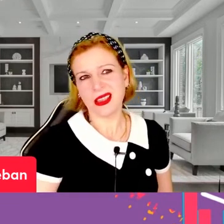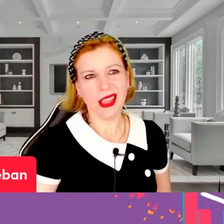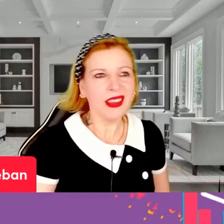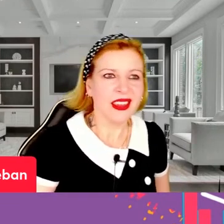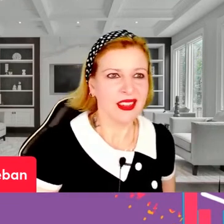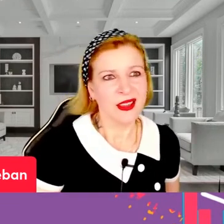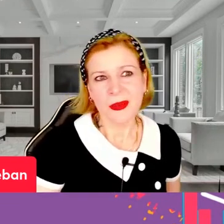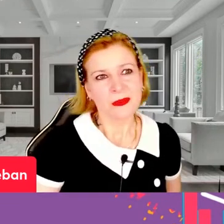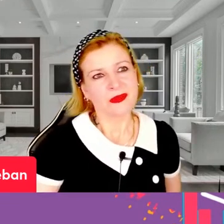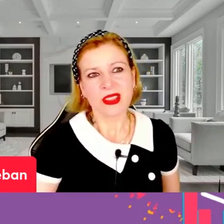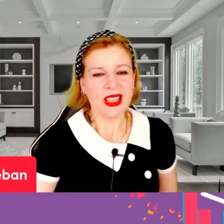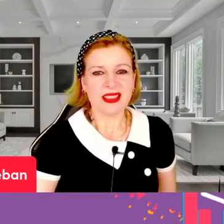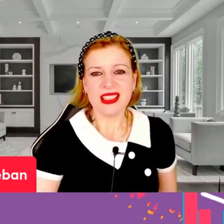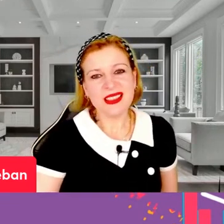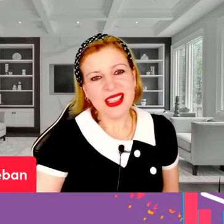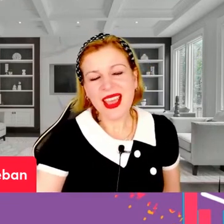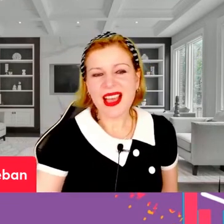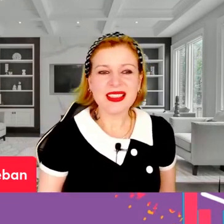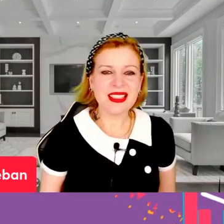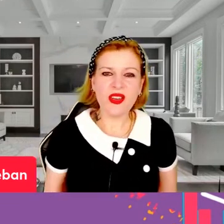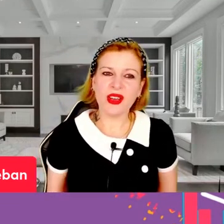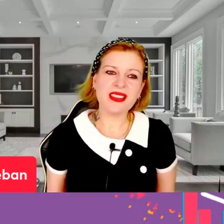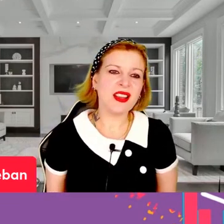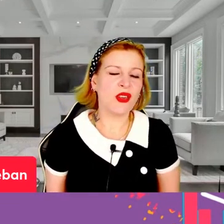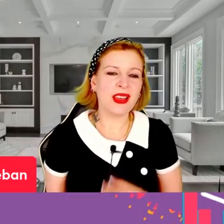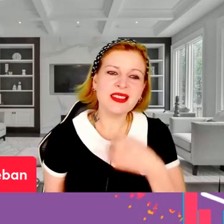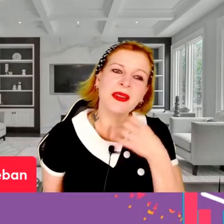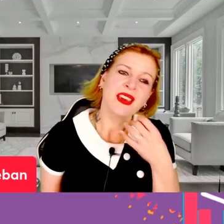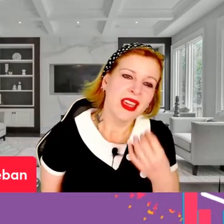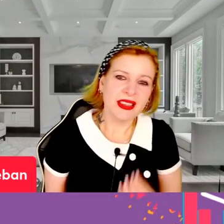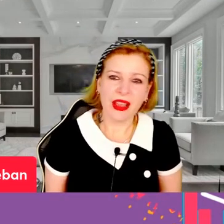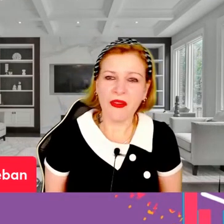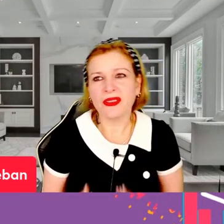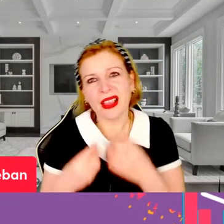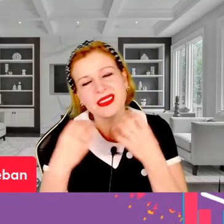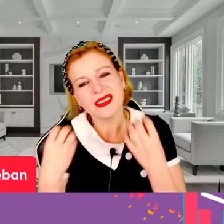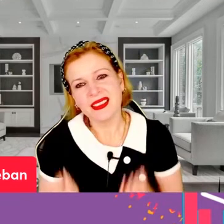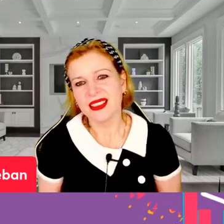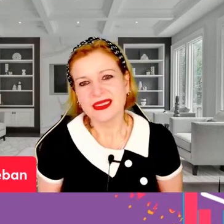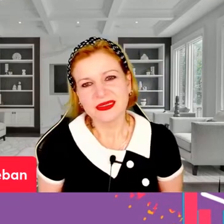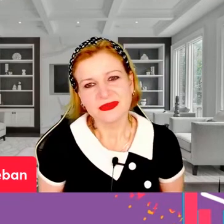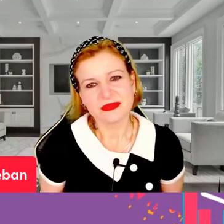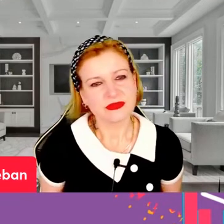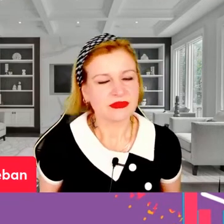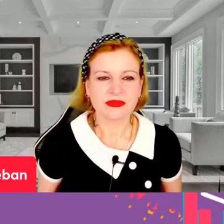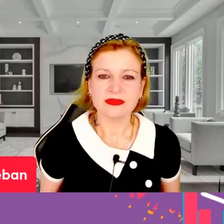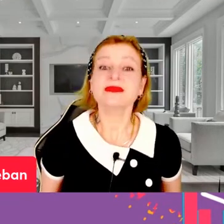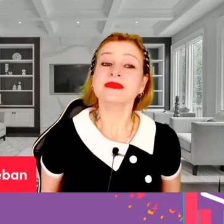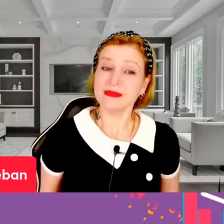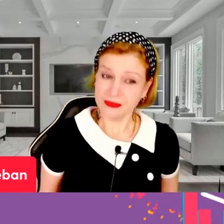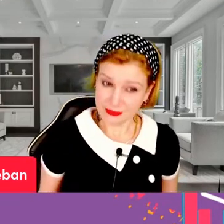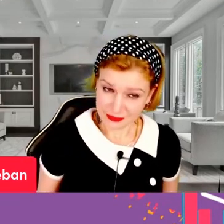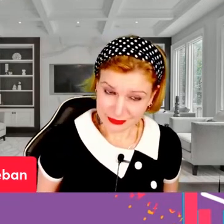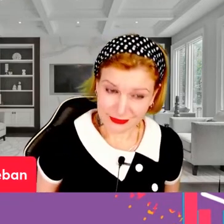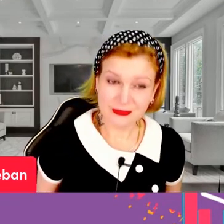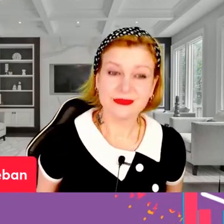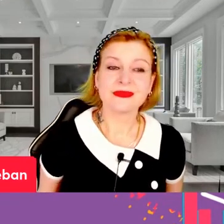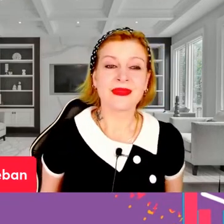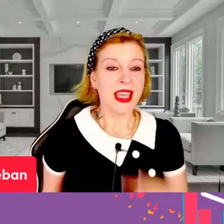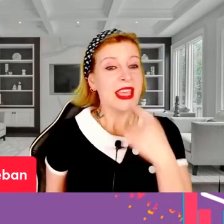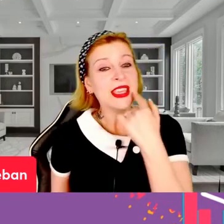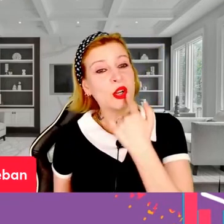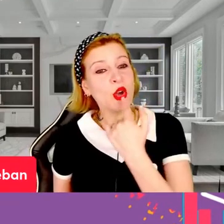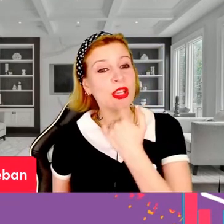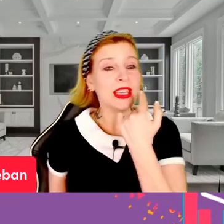niñas, ¿entiendes? O sea, sí, sí, así, con ese, con ese, también. Y la vistieron de rojito, como la chaqueta